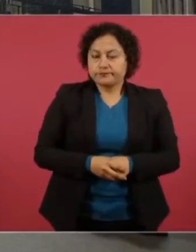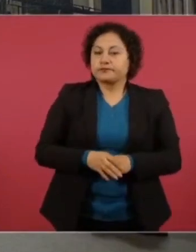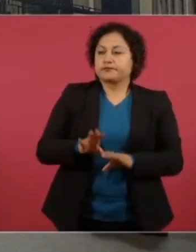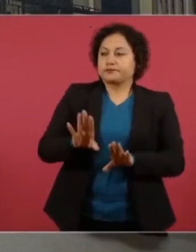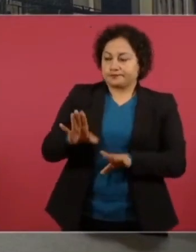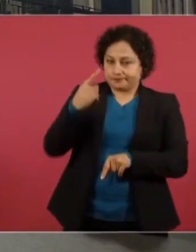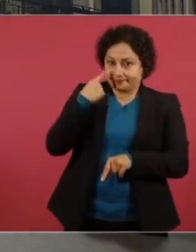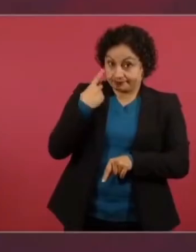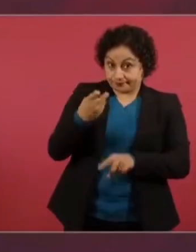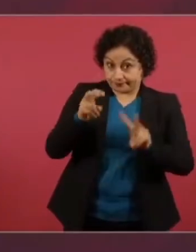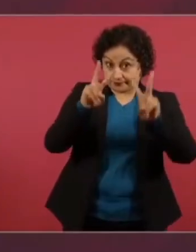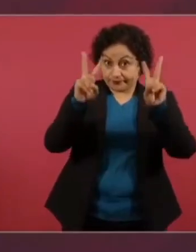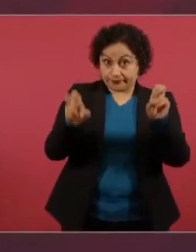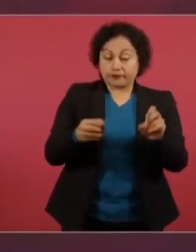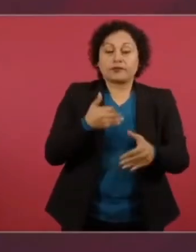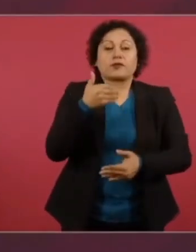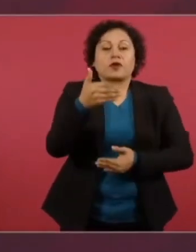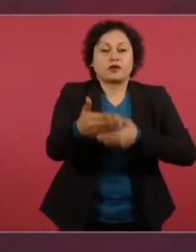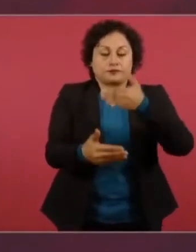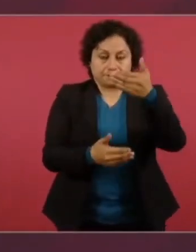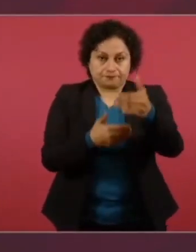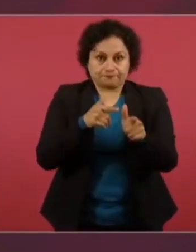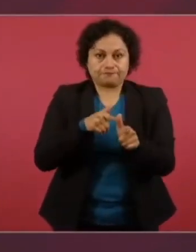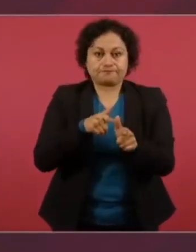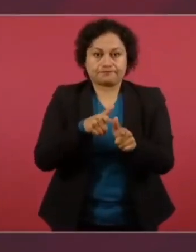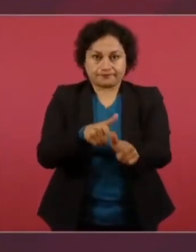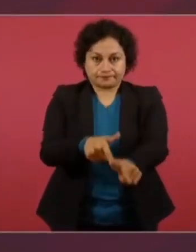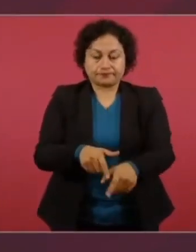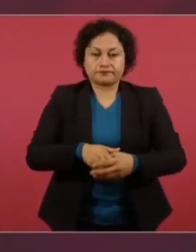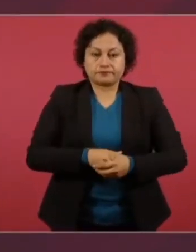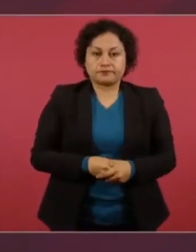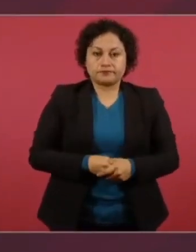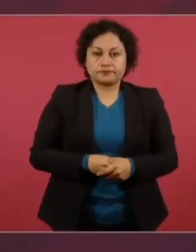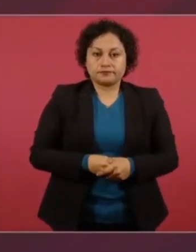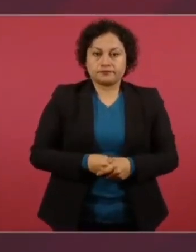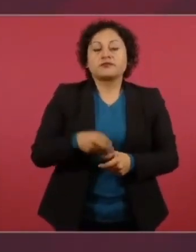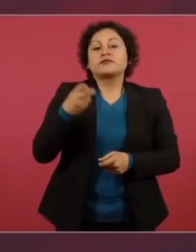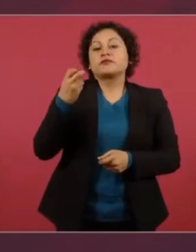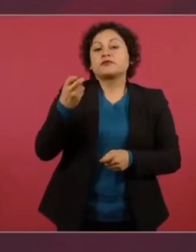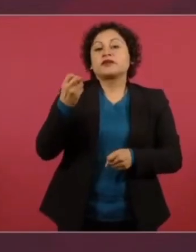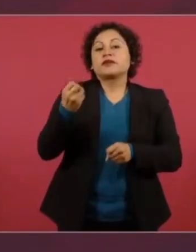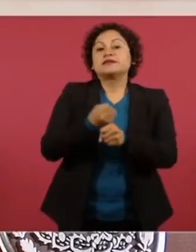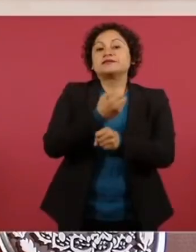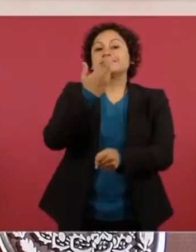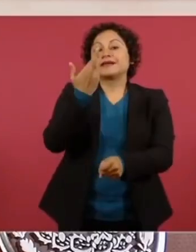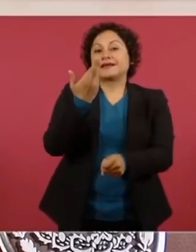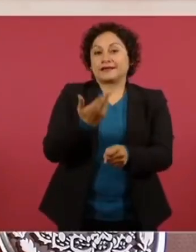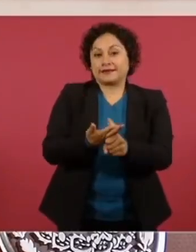lo está viendo el secretario de Hacienda.